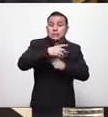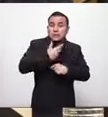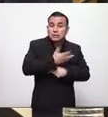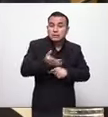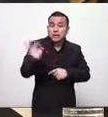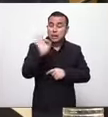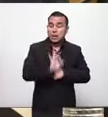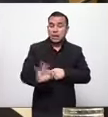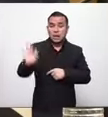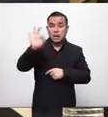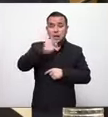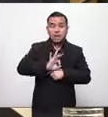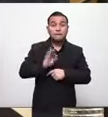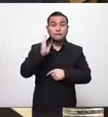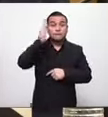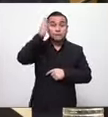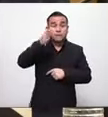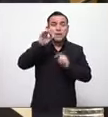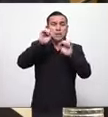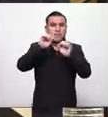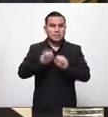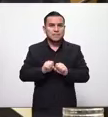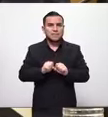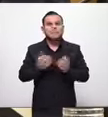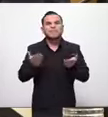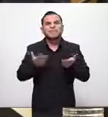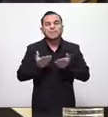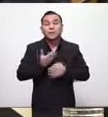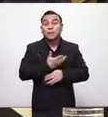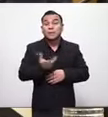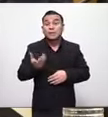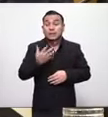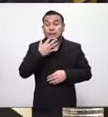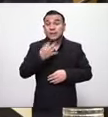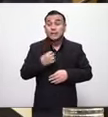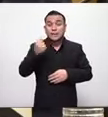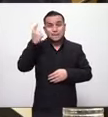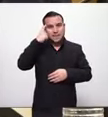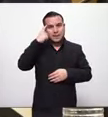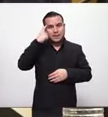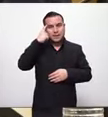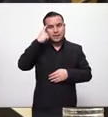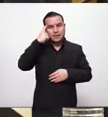situación y que por supuesto debemos de tener siempre presente